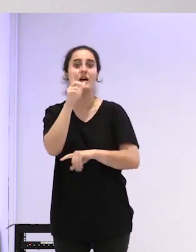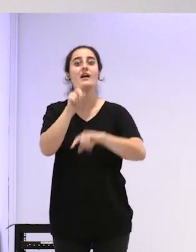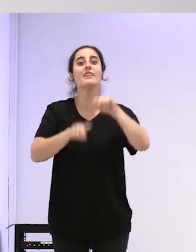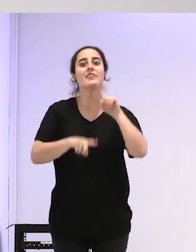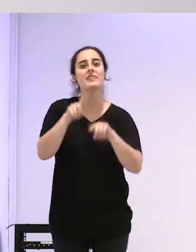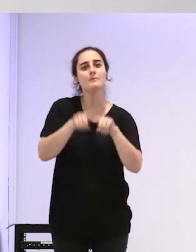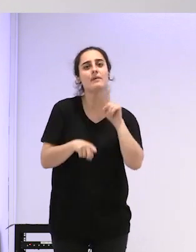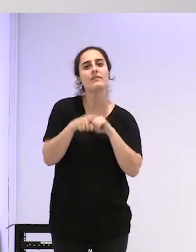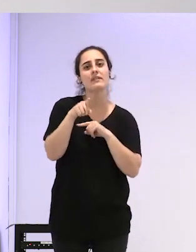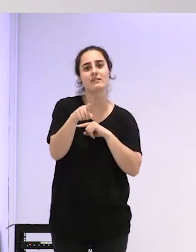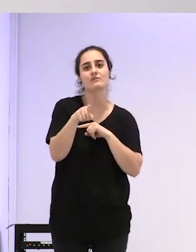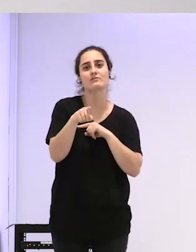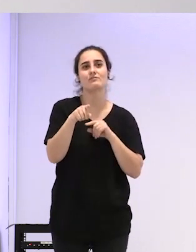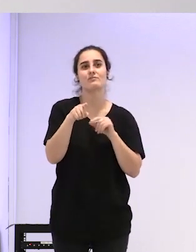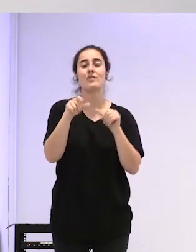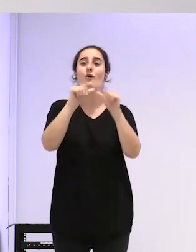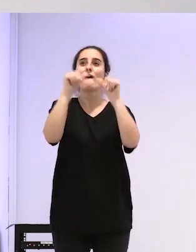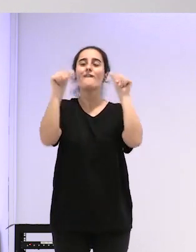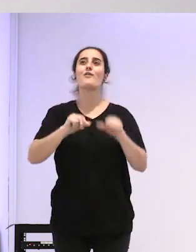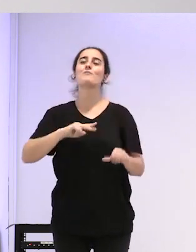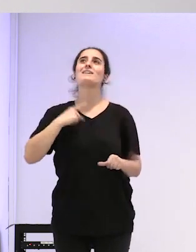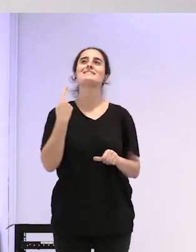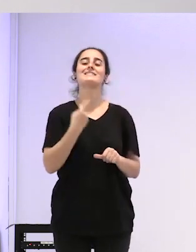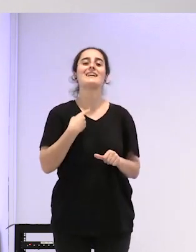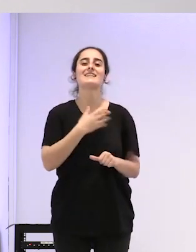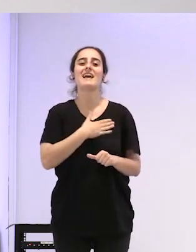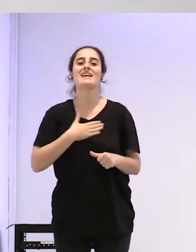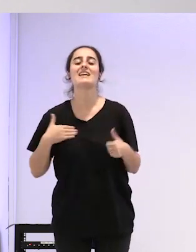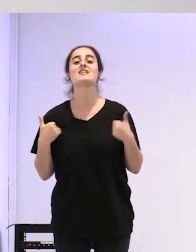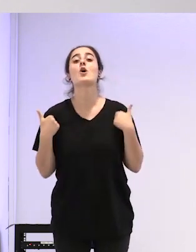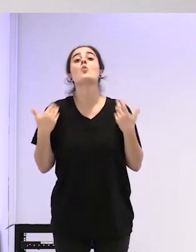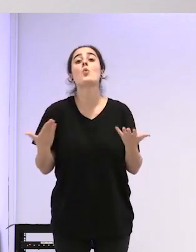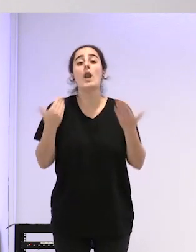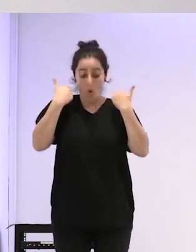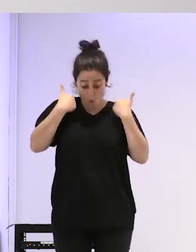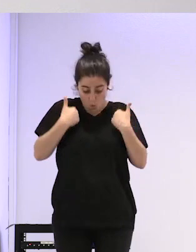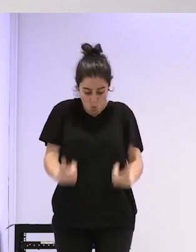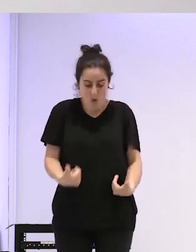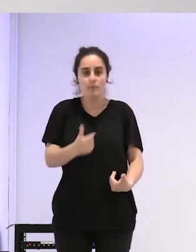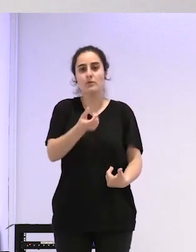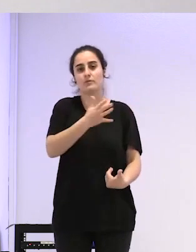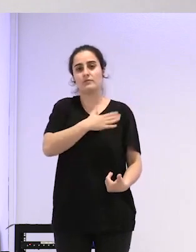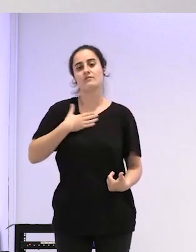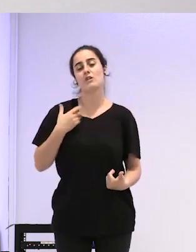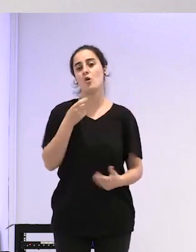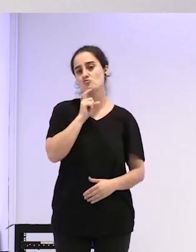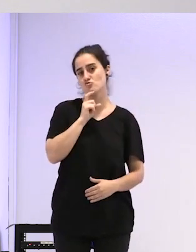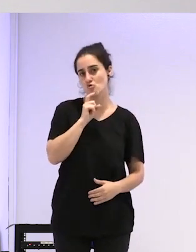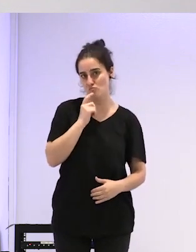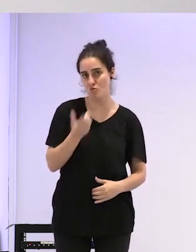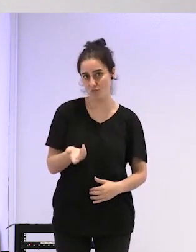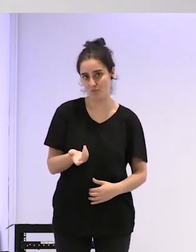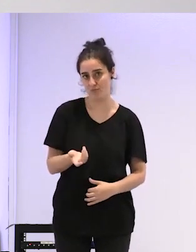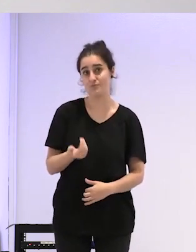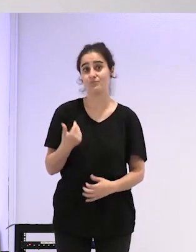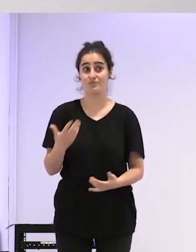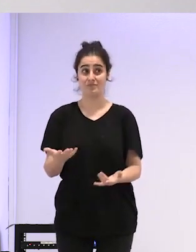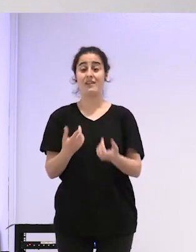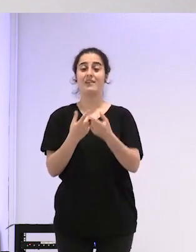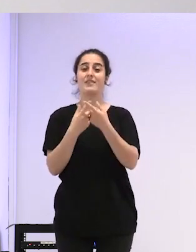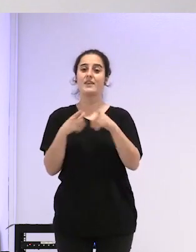de qué manera de ser trans y qué objetivos tener respecto al cuerpo por lo tanto no es lo mismo